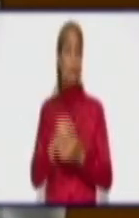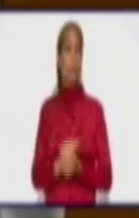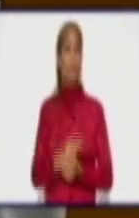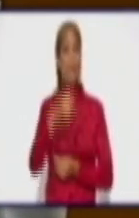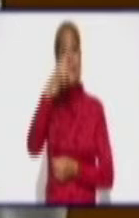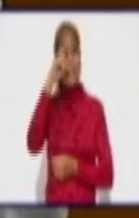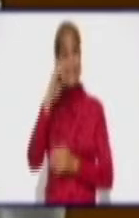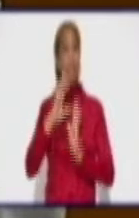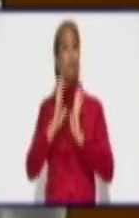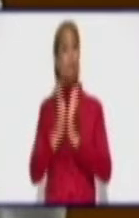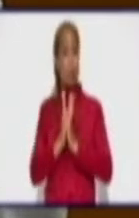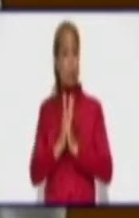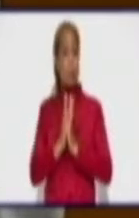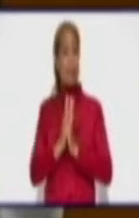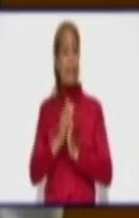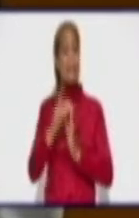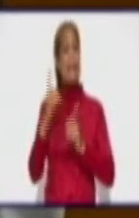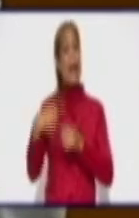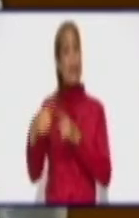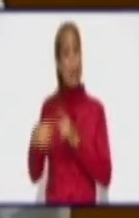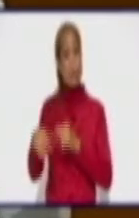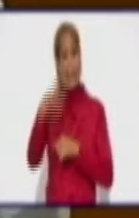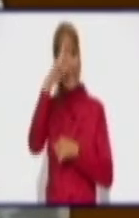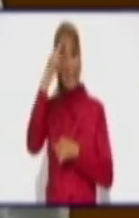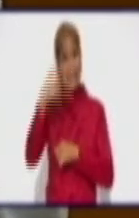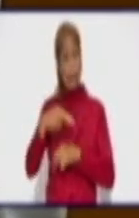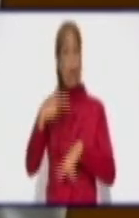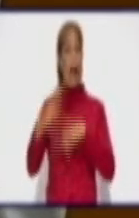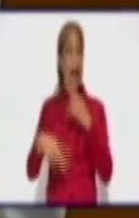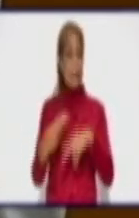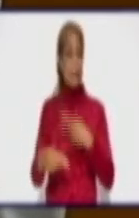sector hace, se aseguran, se garantizan.